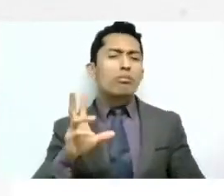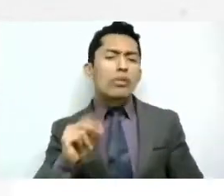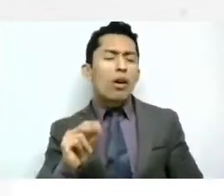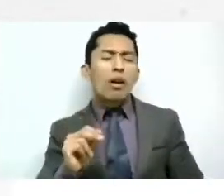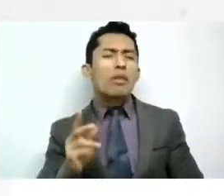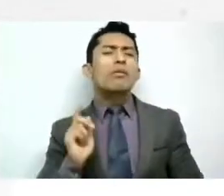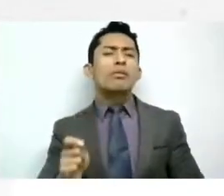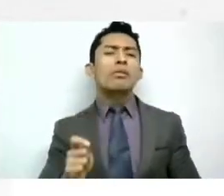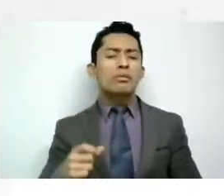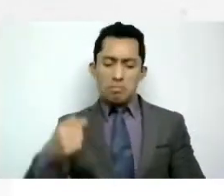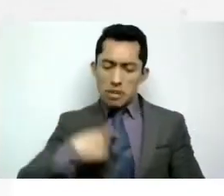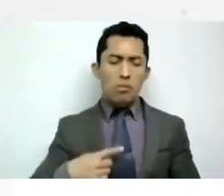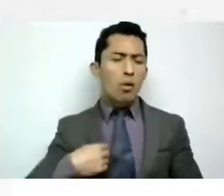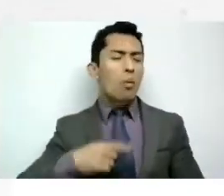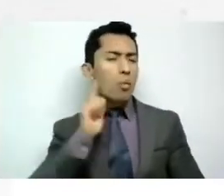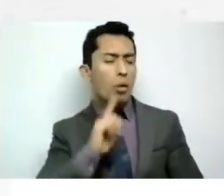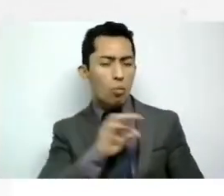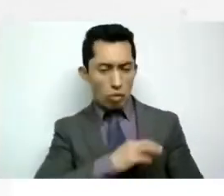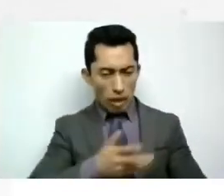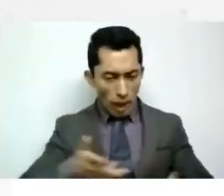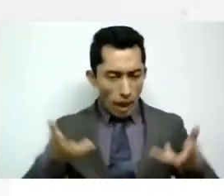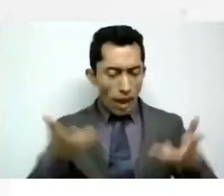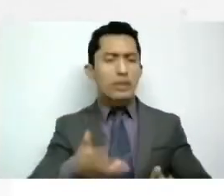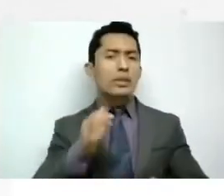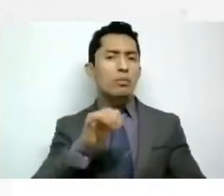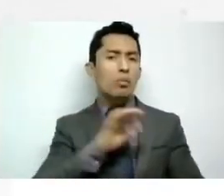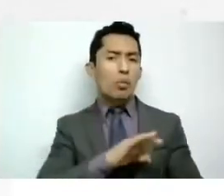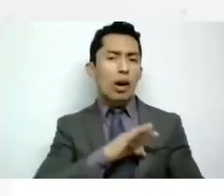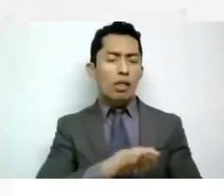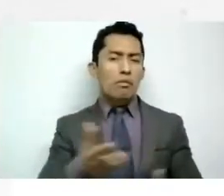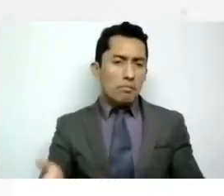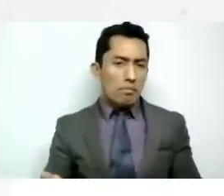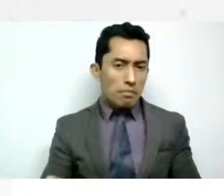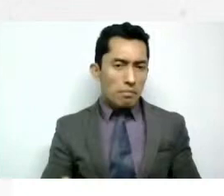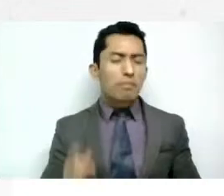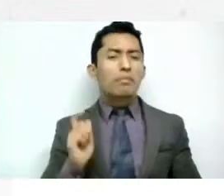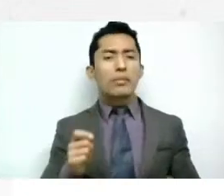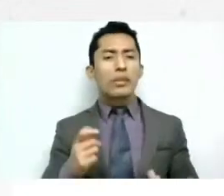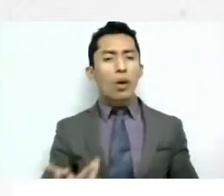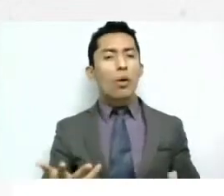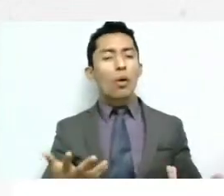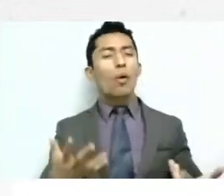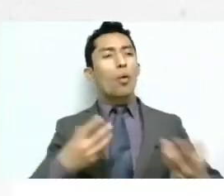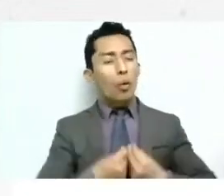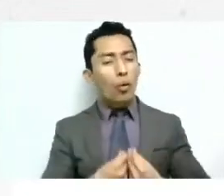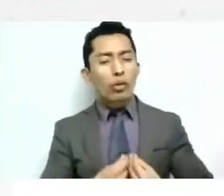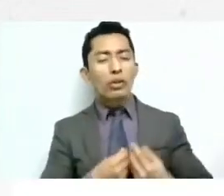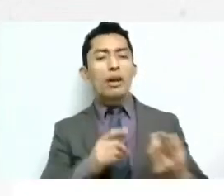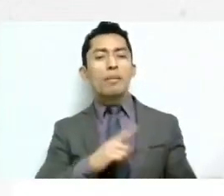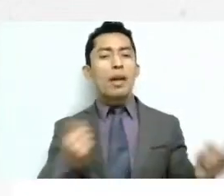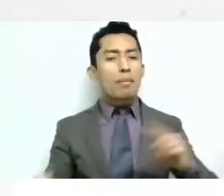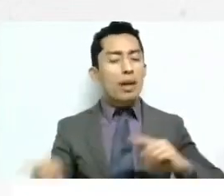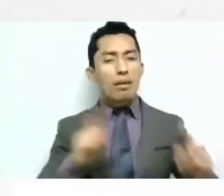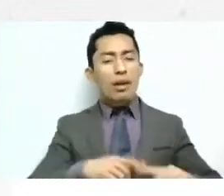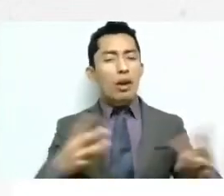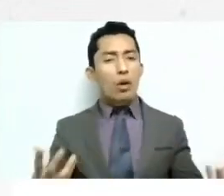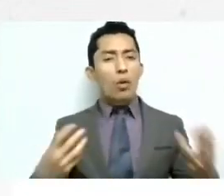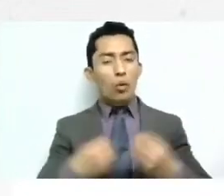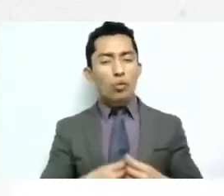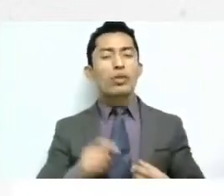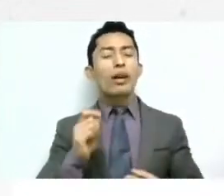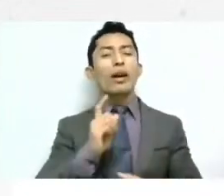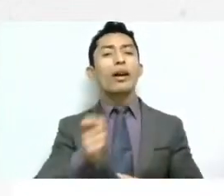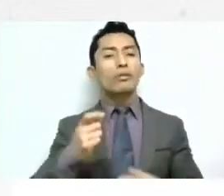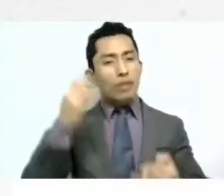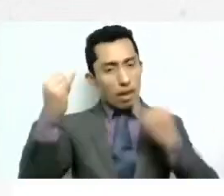nosotros también nos tenemos que integrar y irlos integrando es una es un cambio de de paradigma es